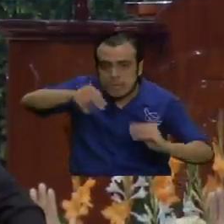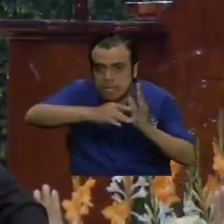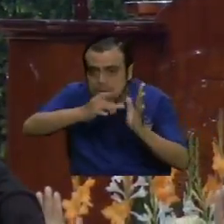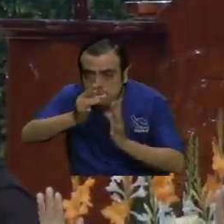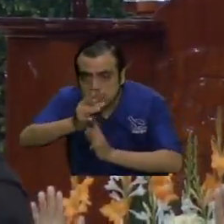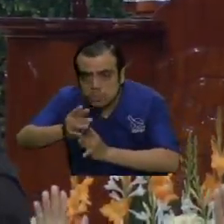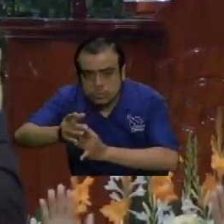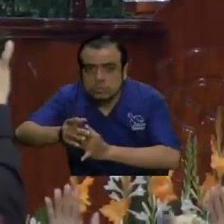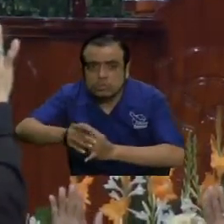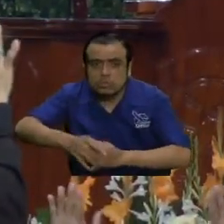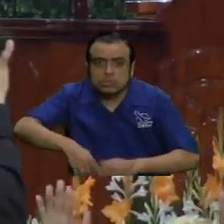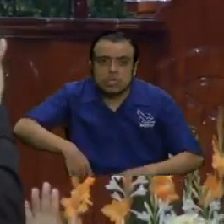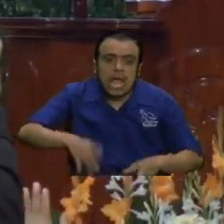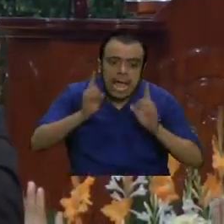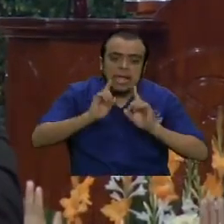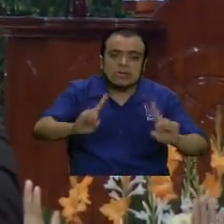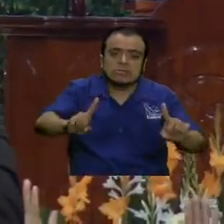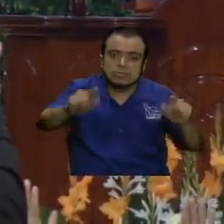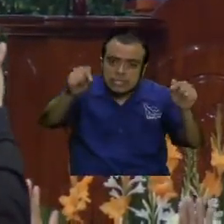Jesús yo vengo ministrando eso